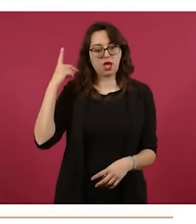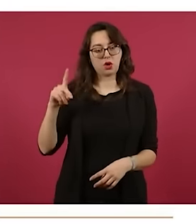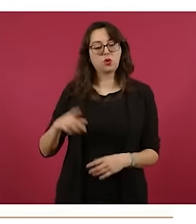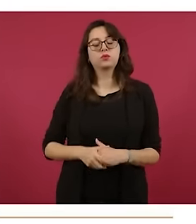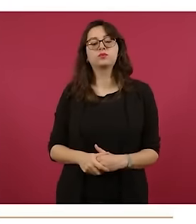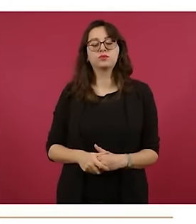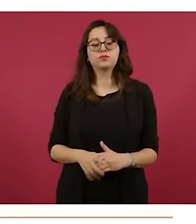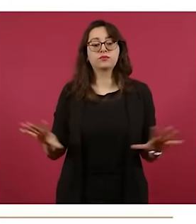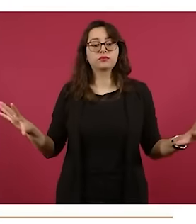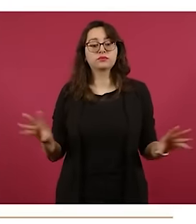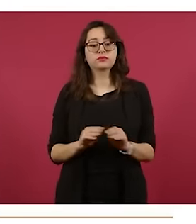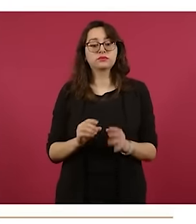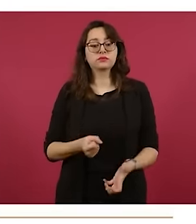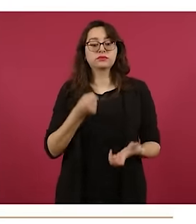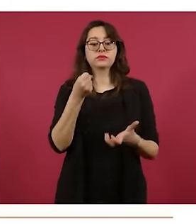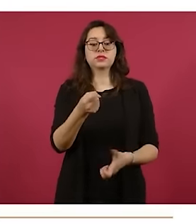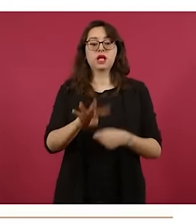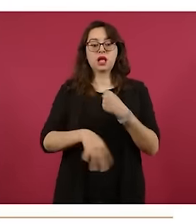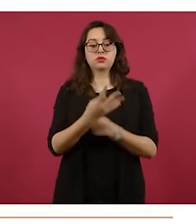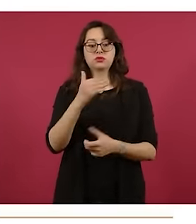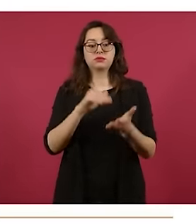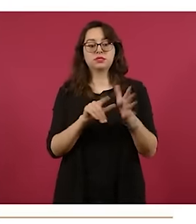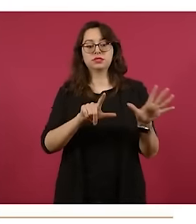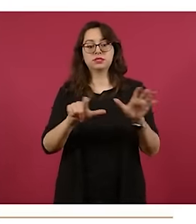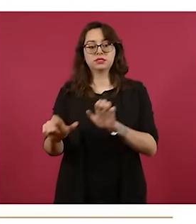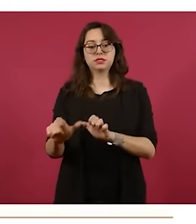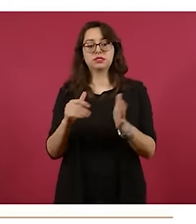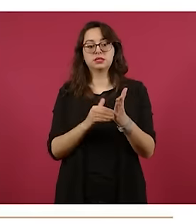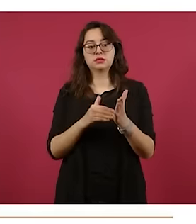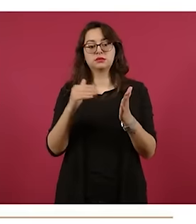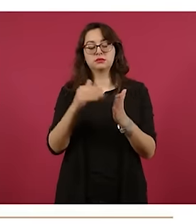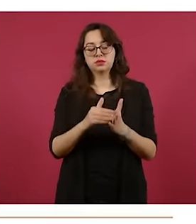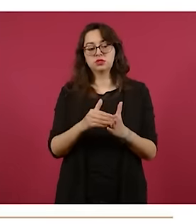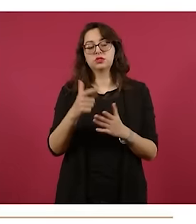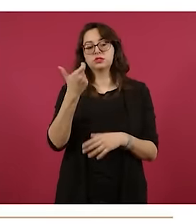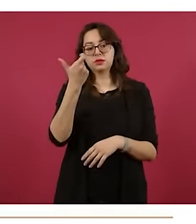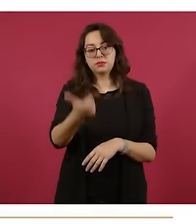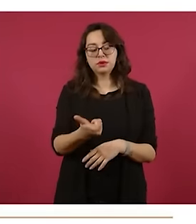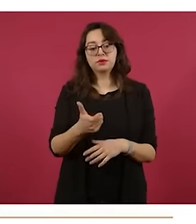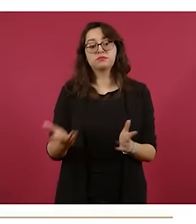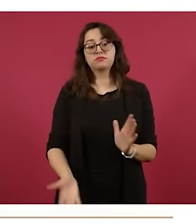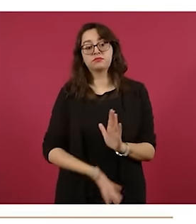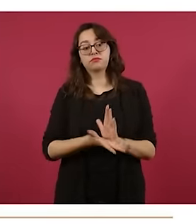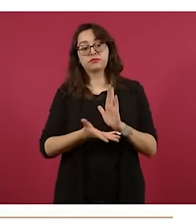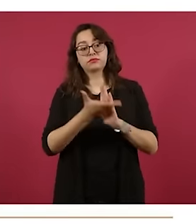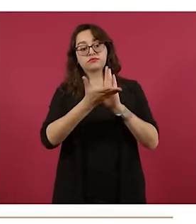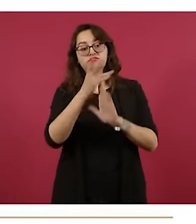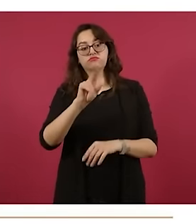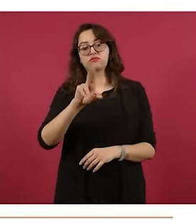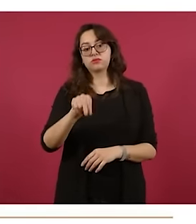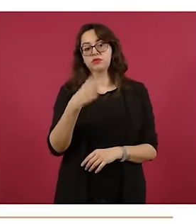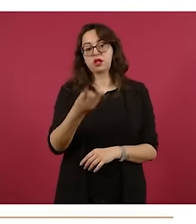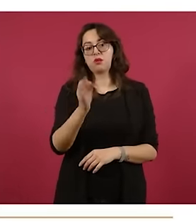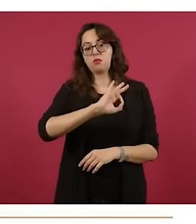La inversión total es de catorce mil setecientos noventa y tres millones de pesos con un avance en la infraestructura mayor de ochenta